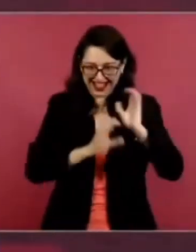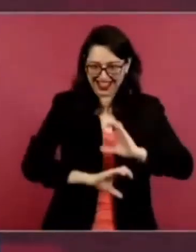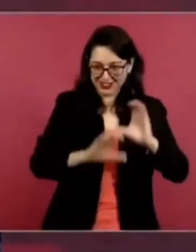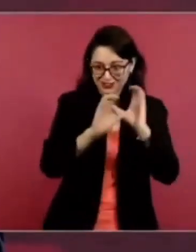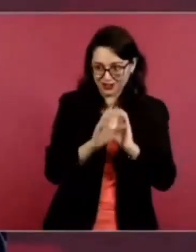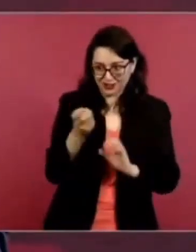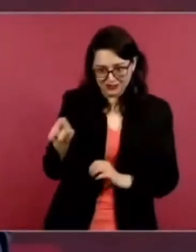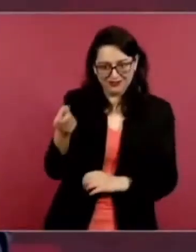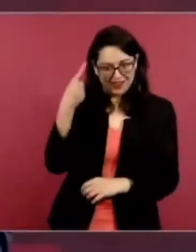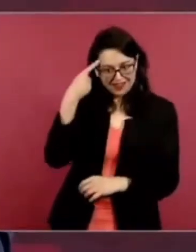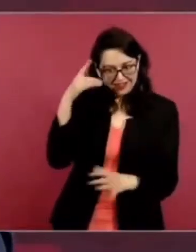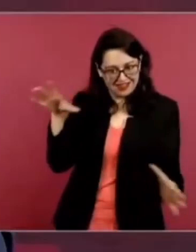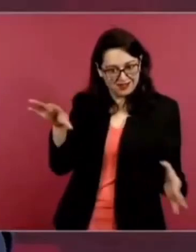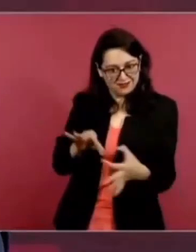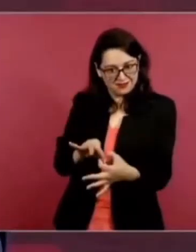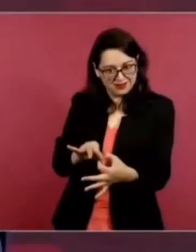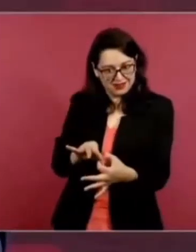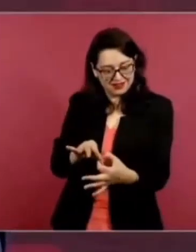pueblo.